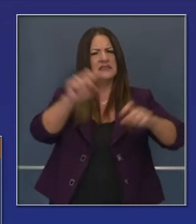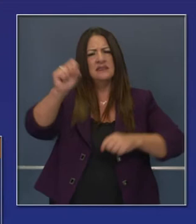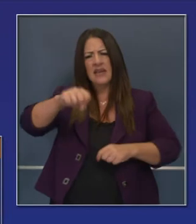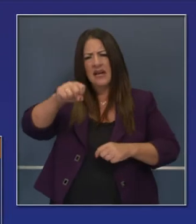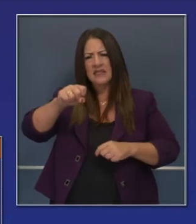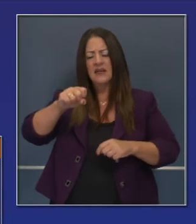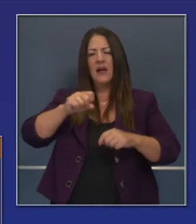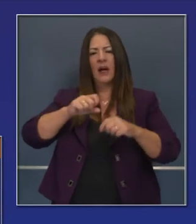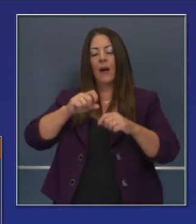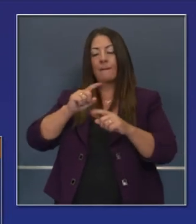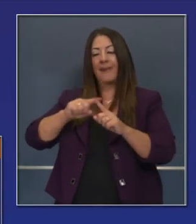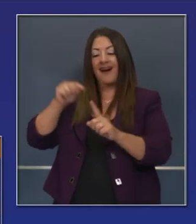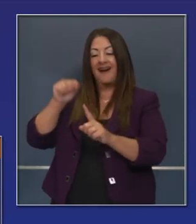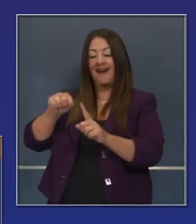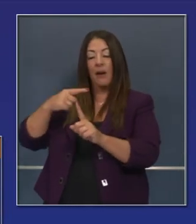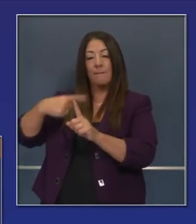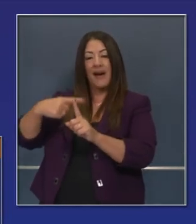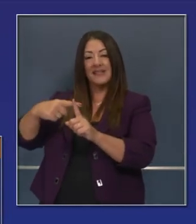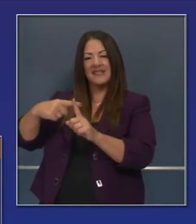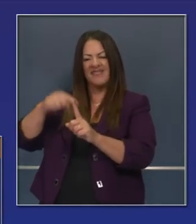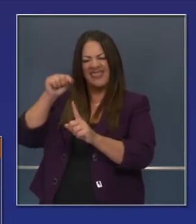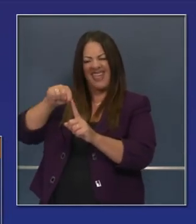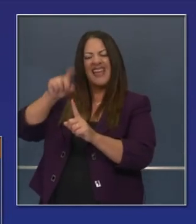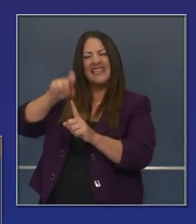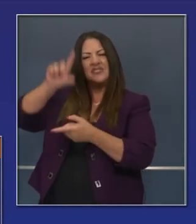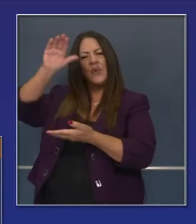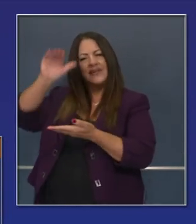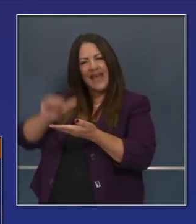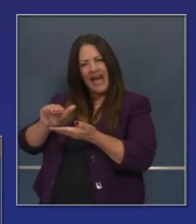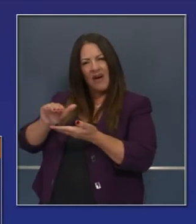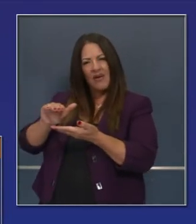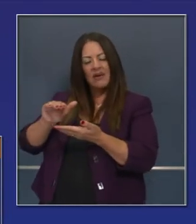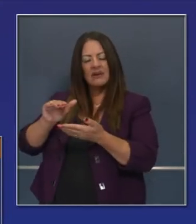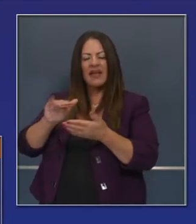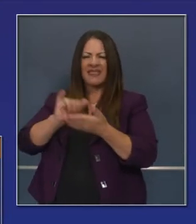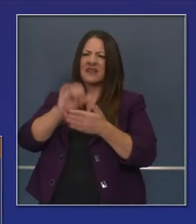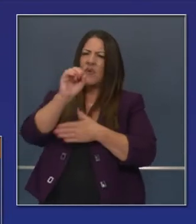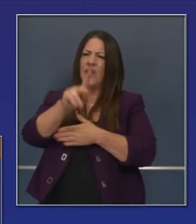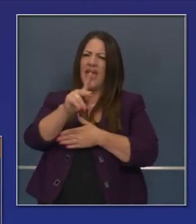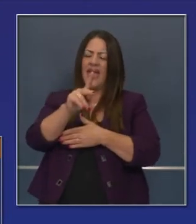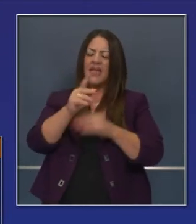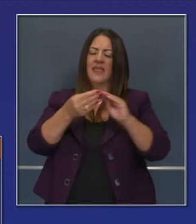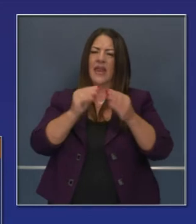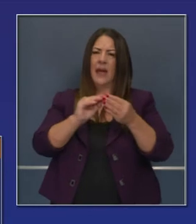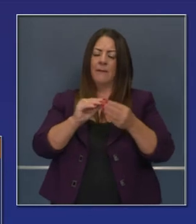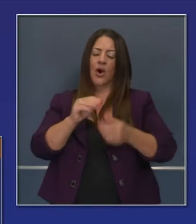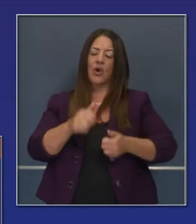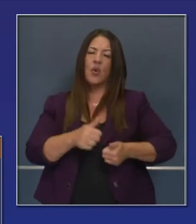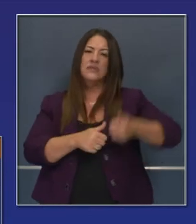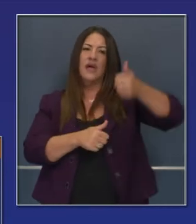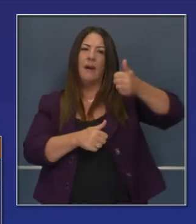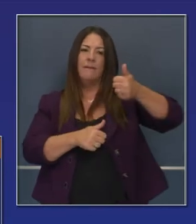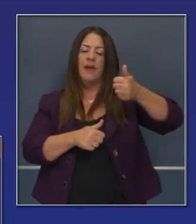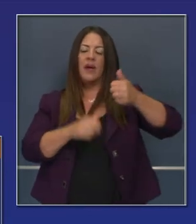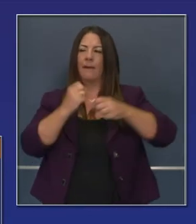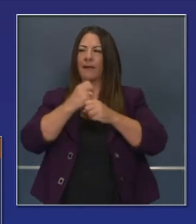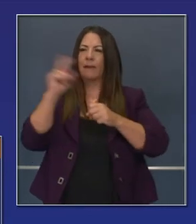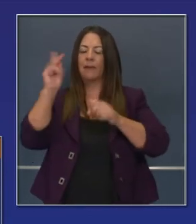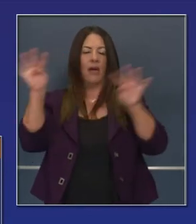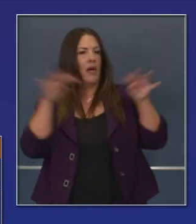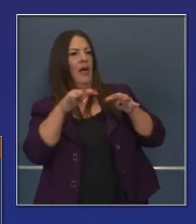California considerablemente, pero queremos mantener el índice de positividad bajo. Aunque aumente el número de casos que ya sé que generan